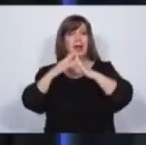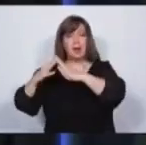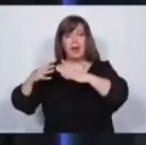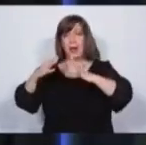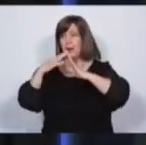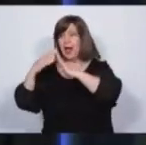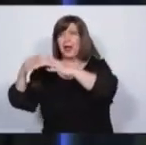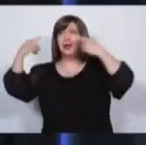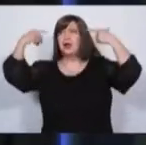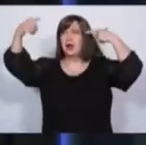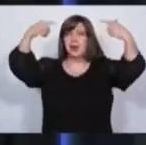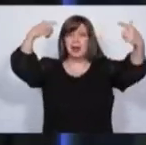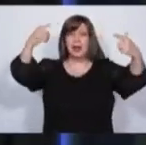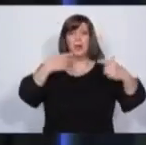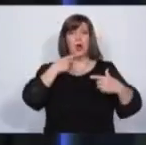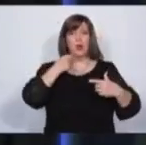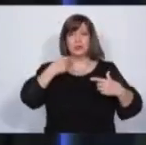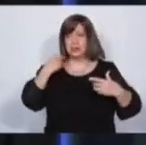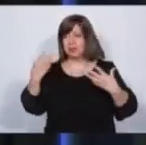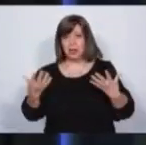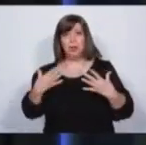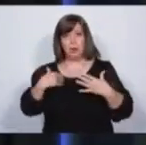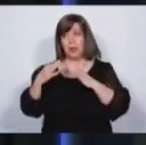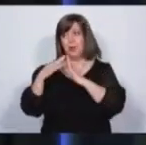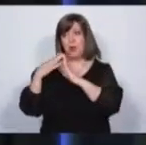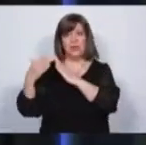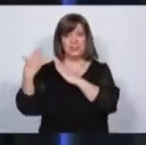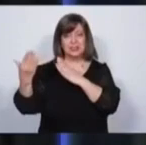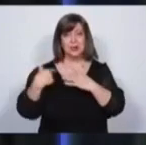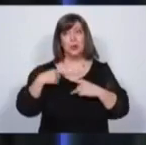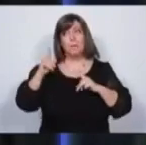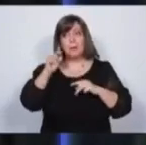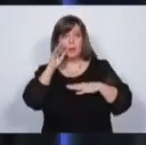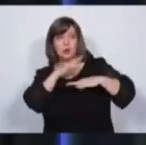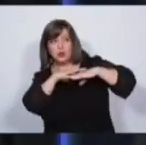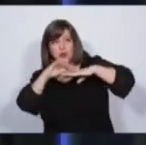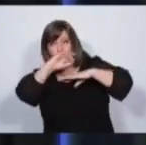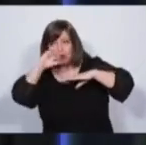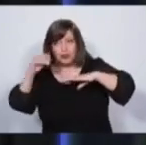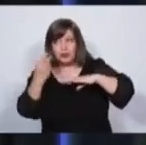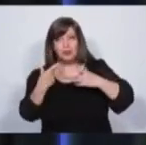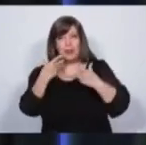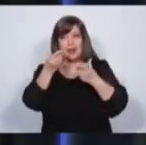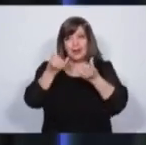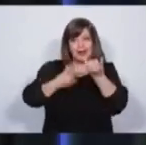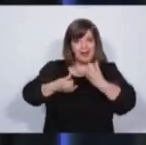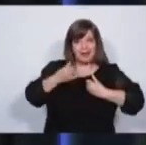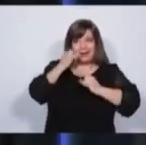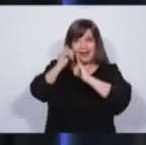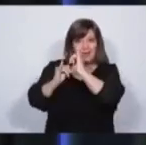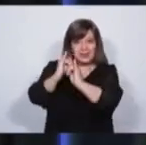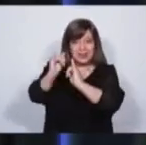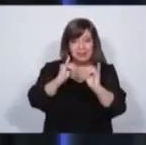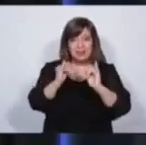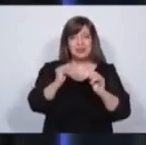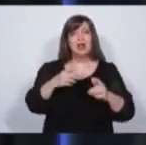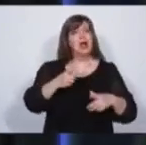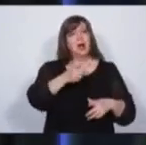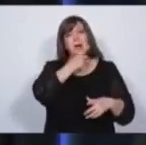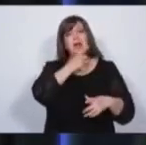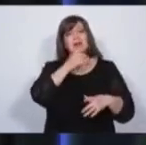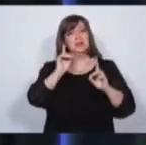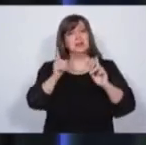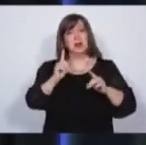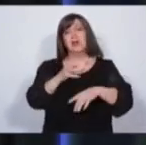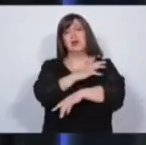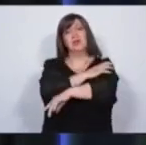Usemos los WhatsApp de todos los barrios. Usemos al vecindario. Ellos están patrullando hoy día. Esta es una provincia empobrecida y ha empobrecido también a